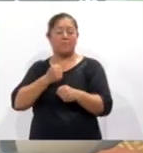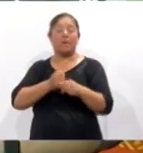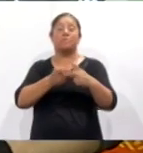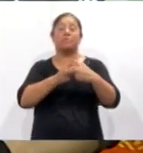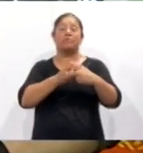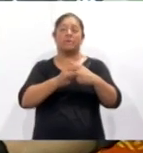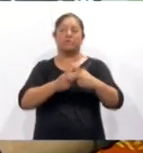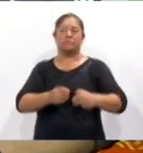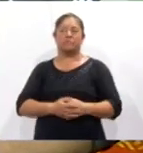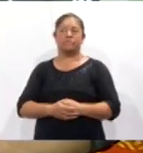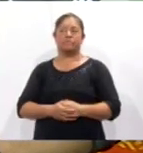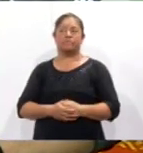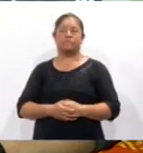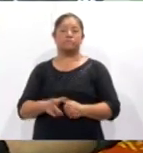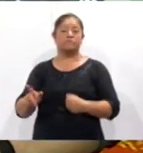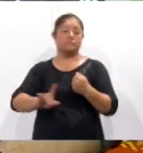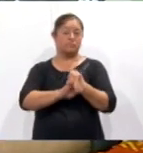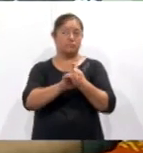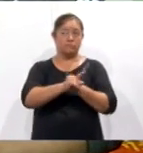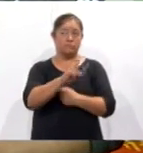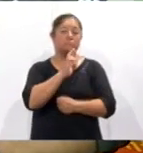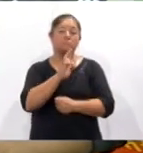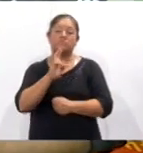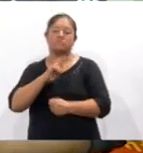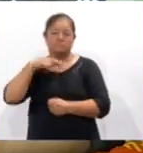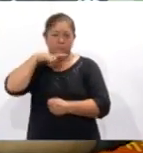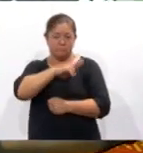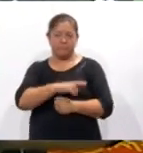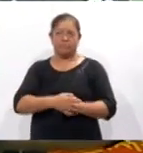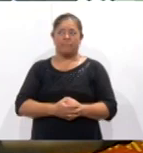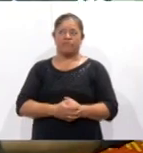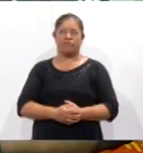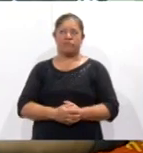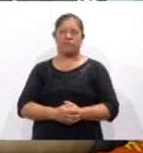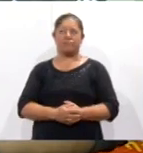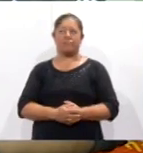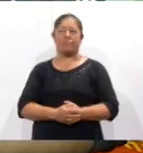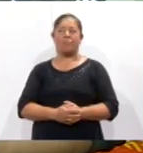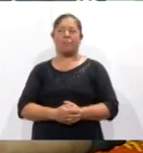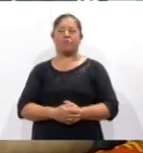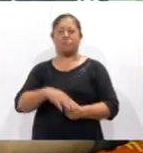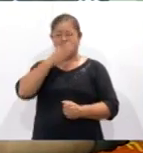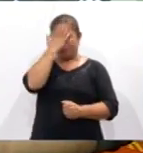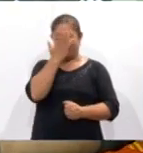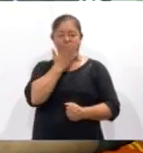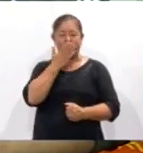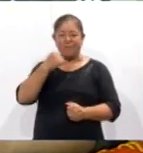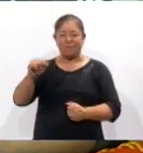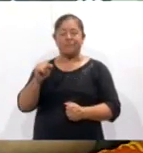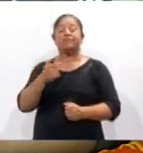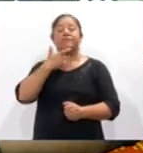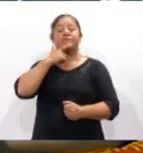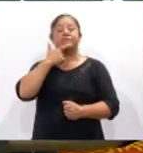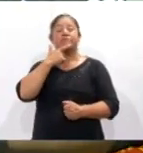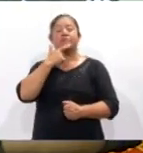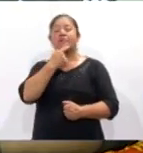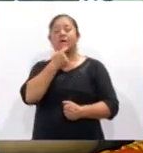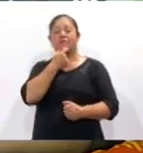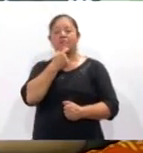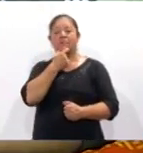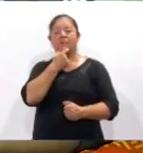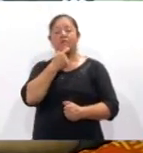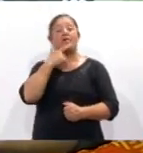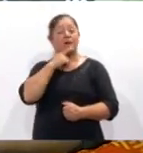Es la resolución de problemas inmediatos, la habilidad de inglés básico, la